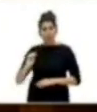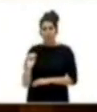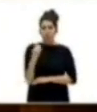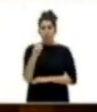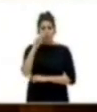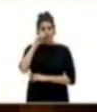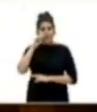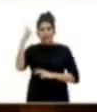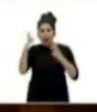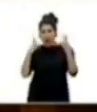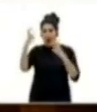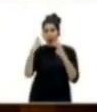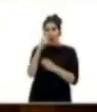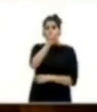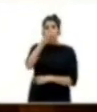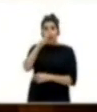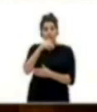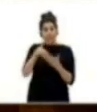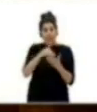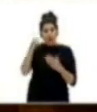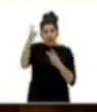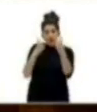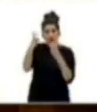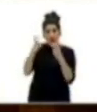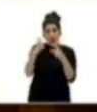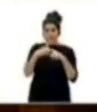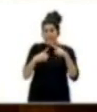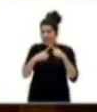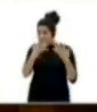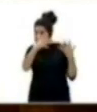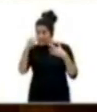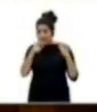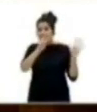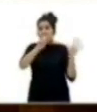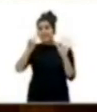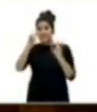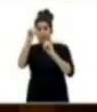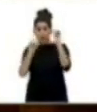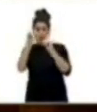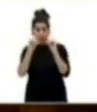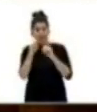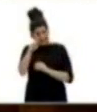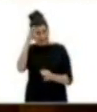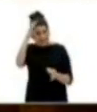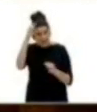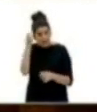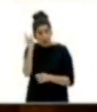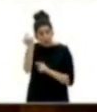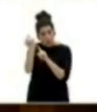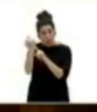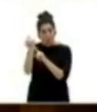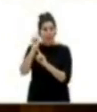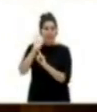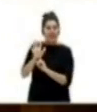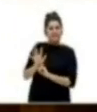recibiendo 12 millones de visitas, con una media de ocupación del 76%. Ese dato, que de manera esnada